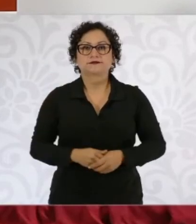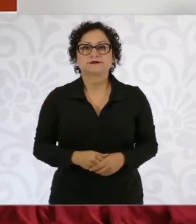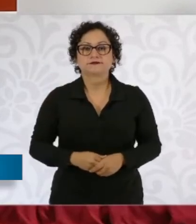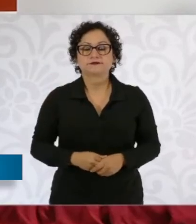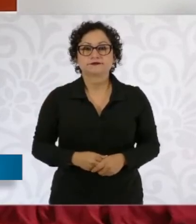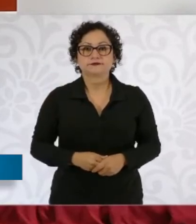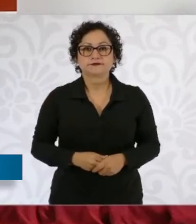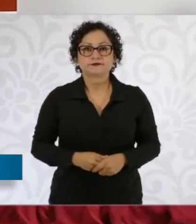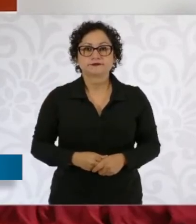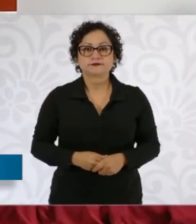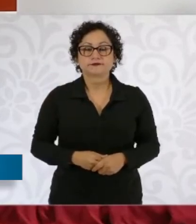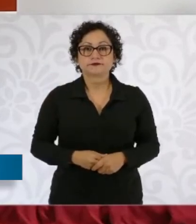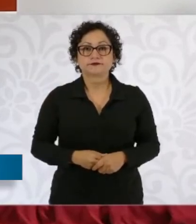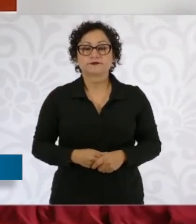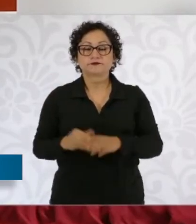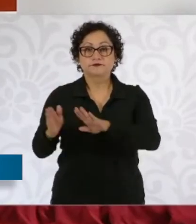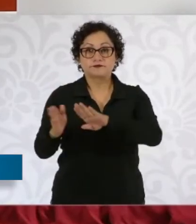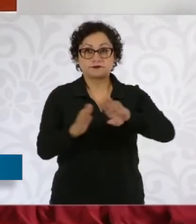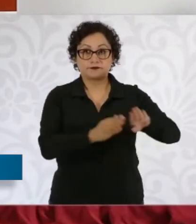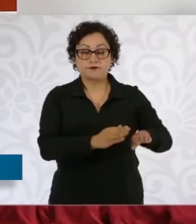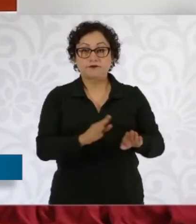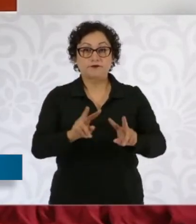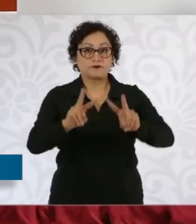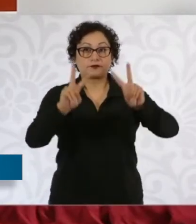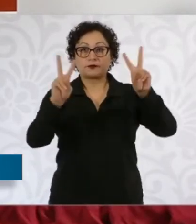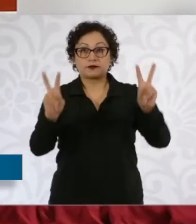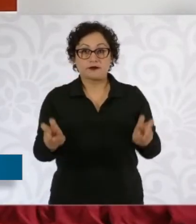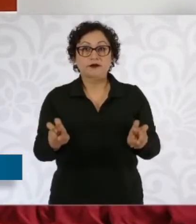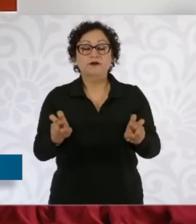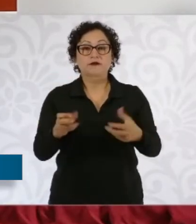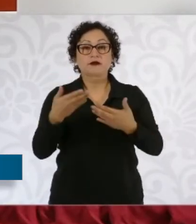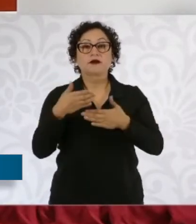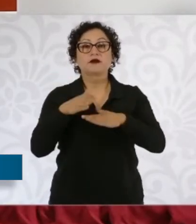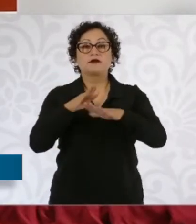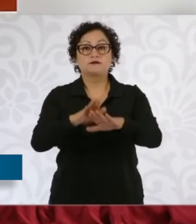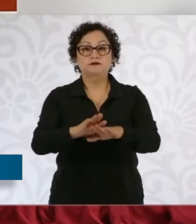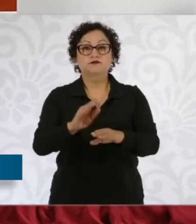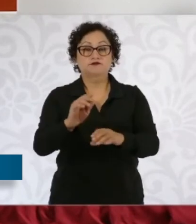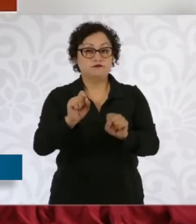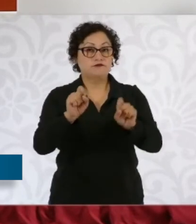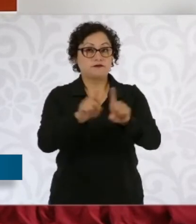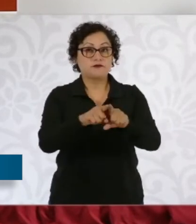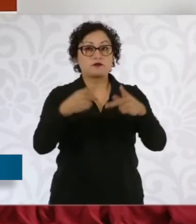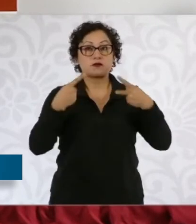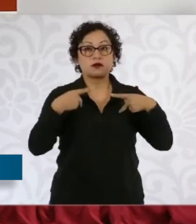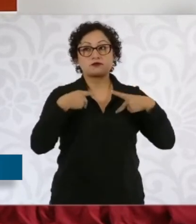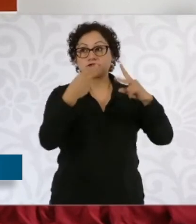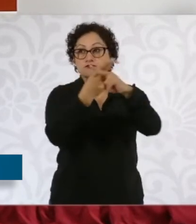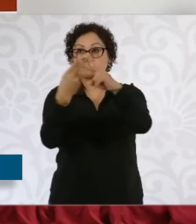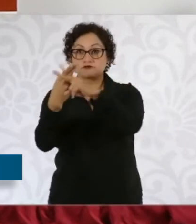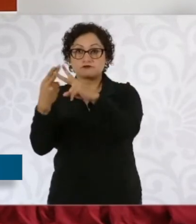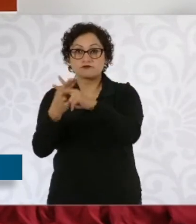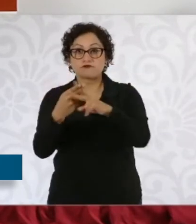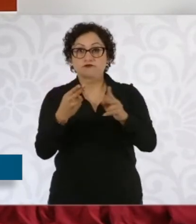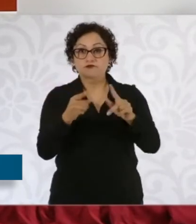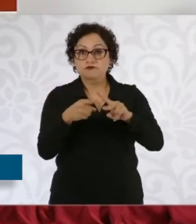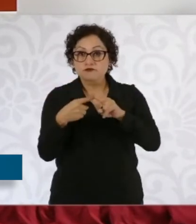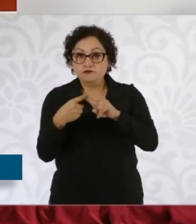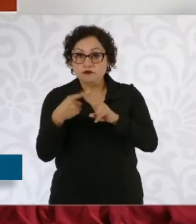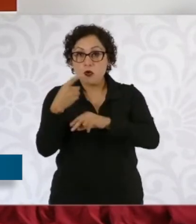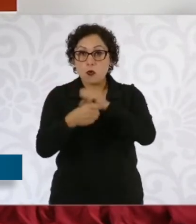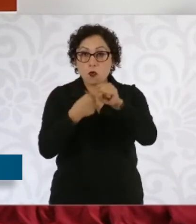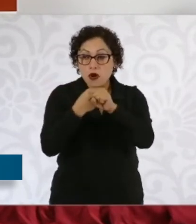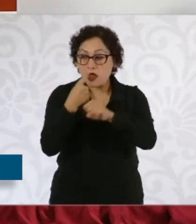Marcela Figueroa, titular del Secretariado Ejecutivo del Sistema Nacional de Seguridad Pública, reveló que los homicidios dolosos en México